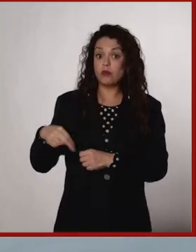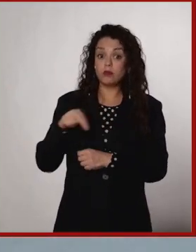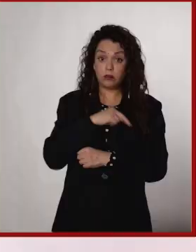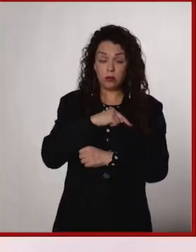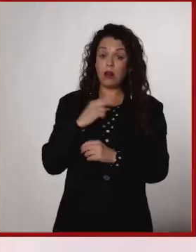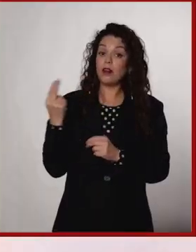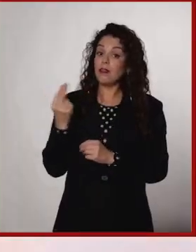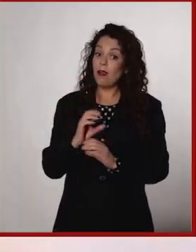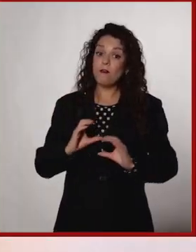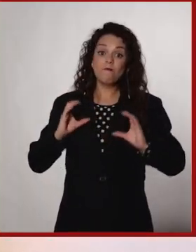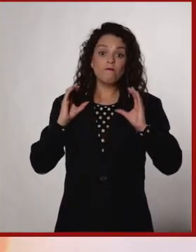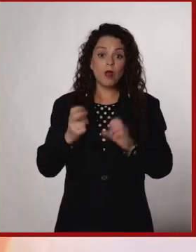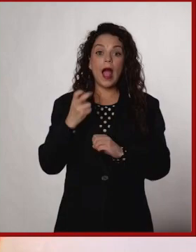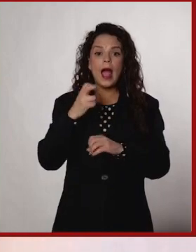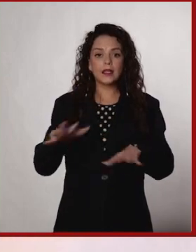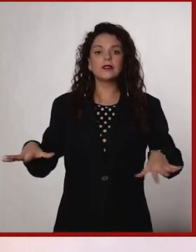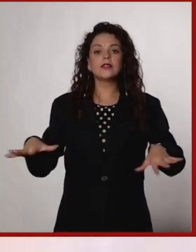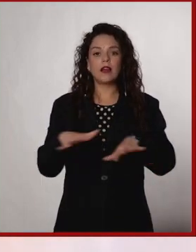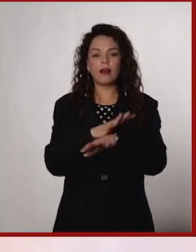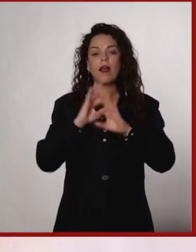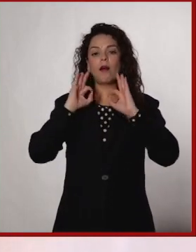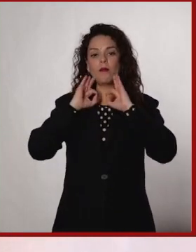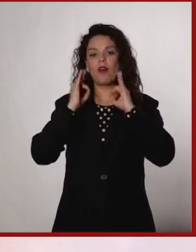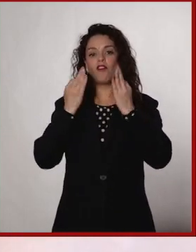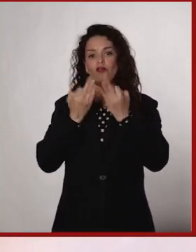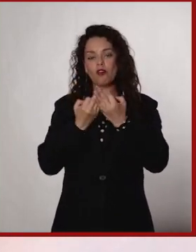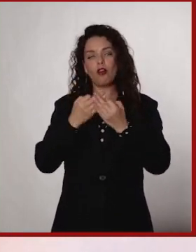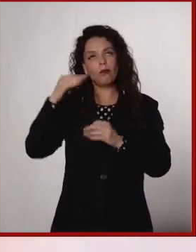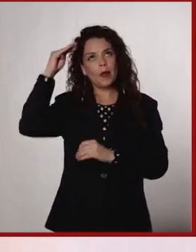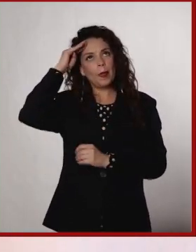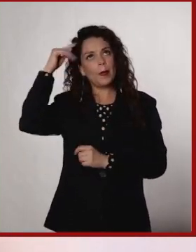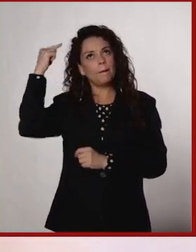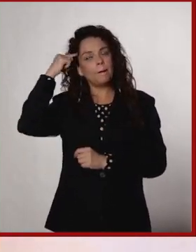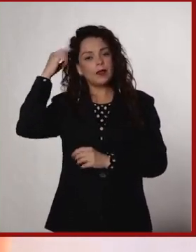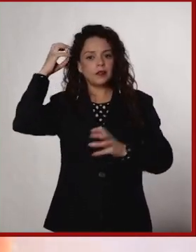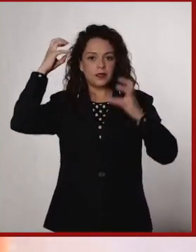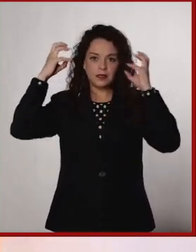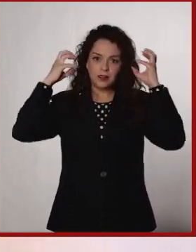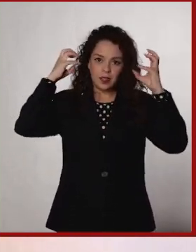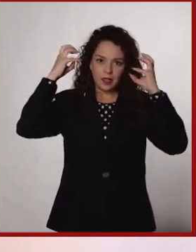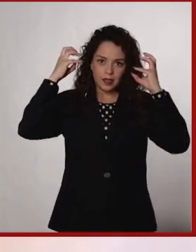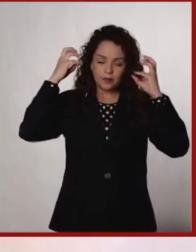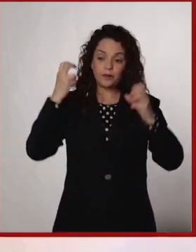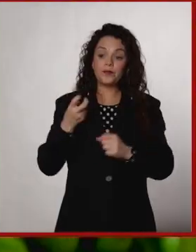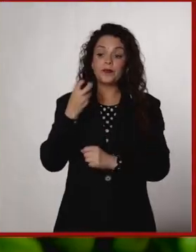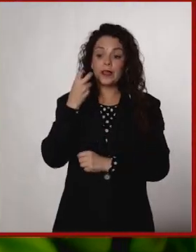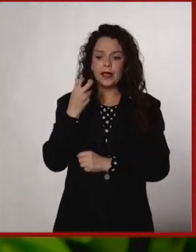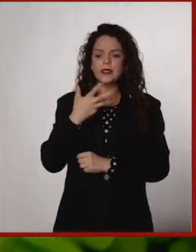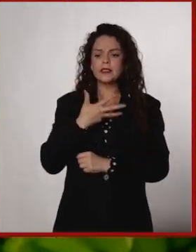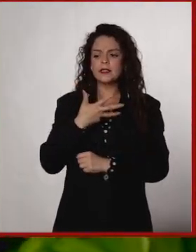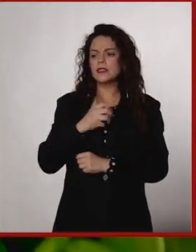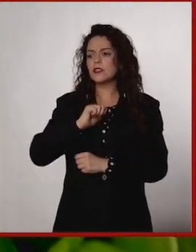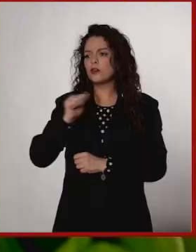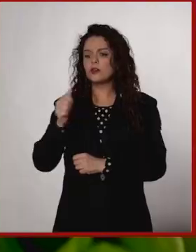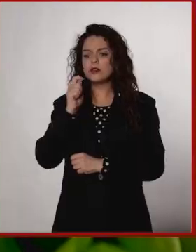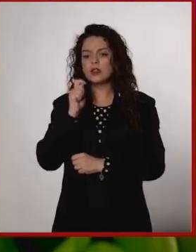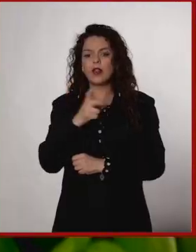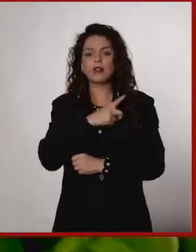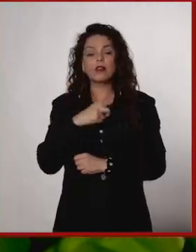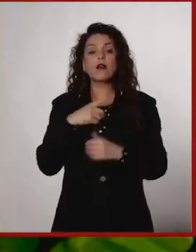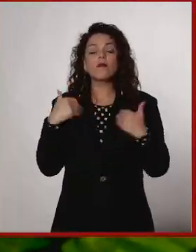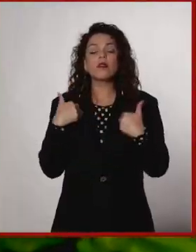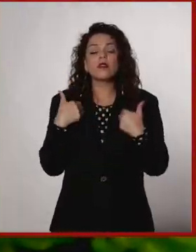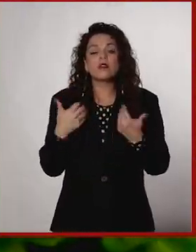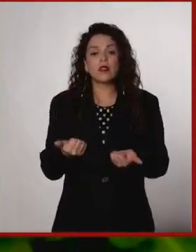forma parte de ti, eso es empezar un cambio de comportamiento también. Y entonces hay una parte que es simplemente